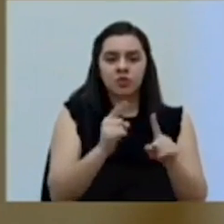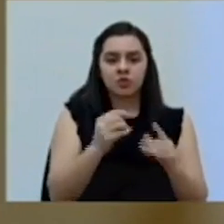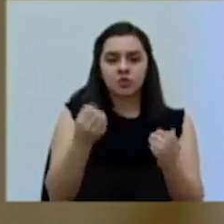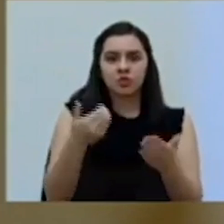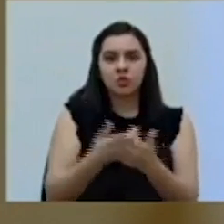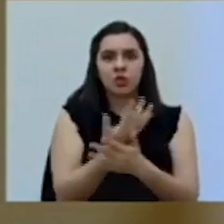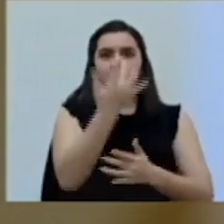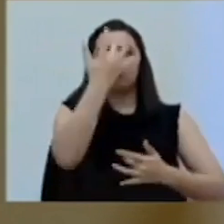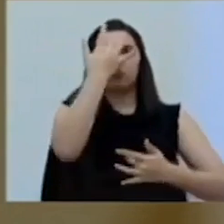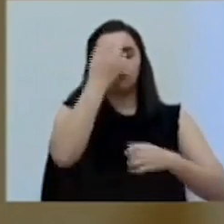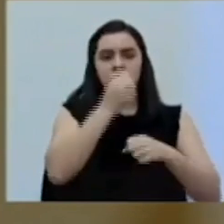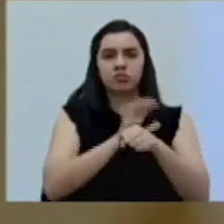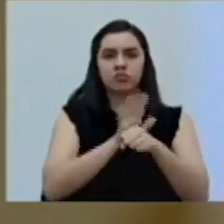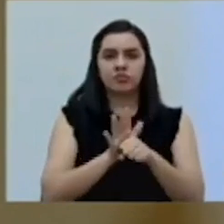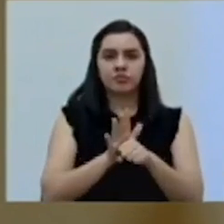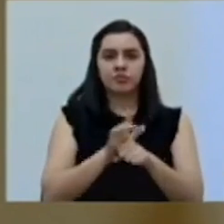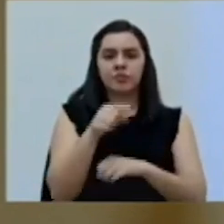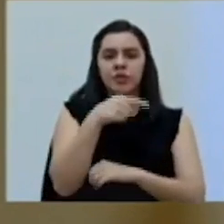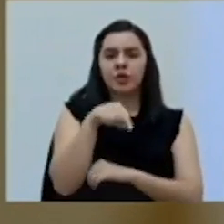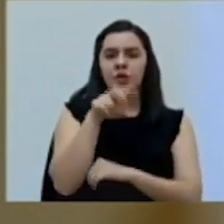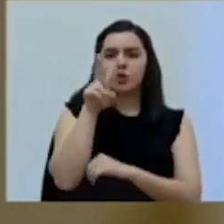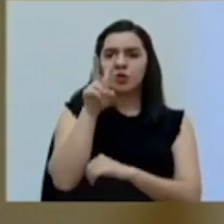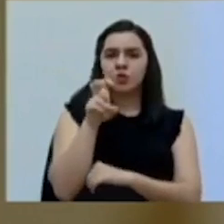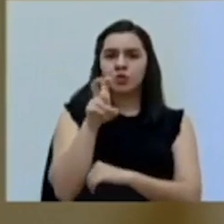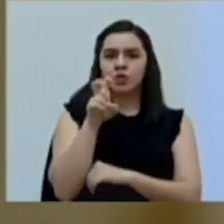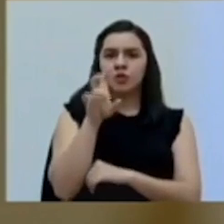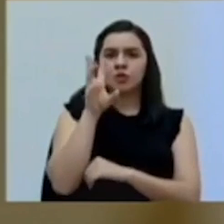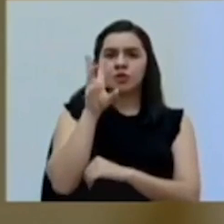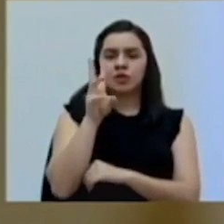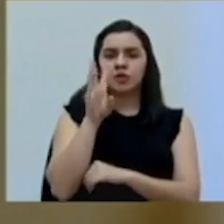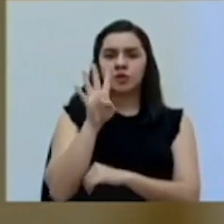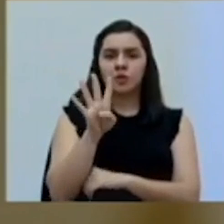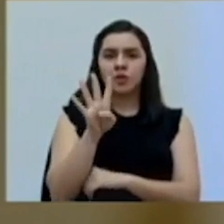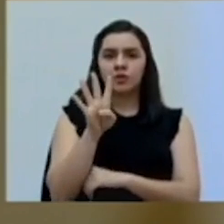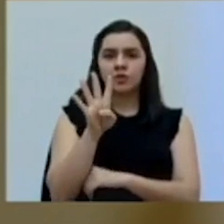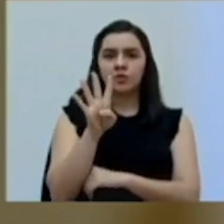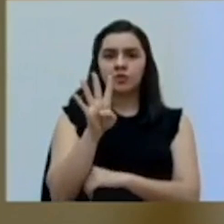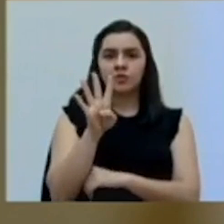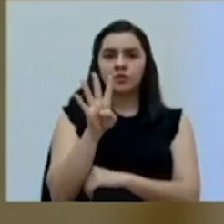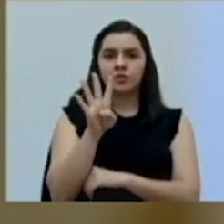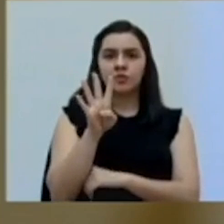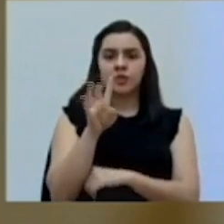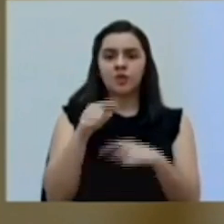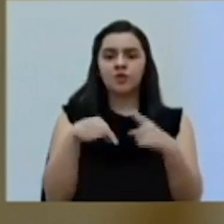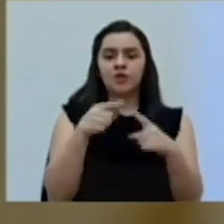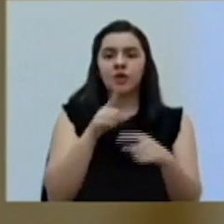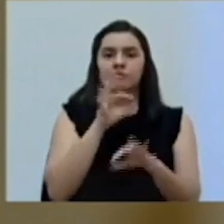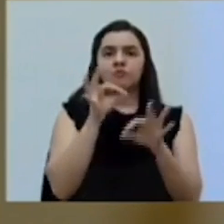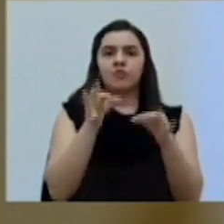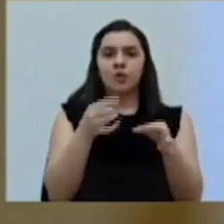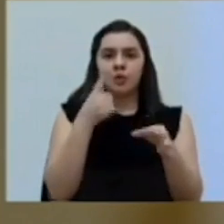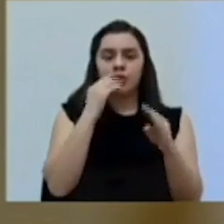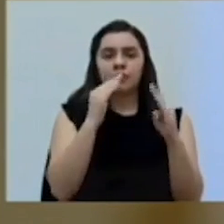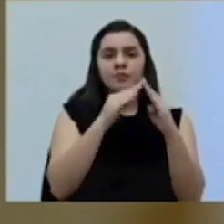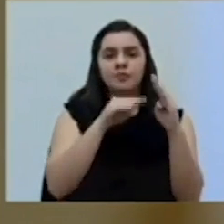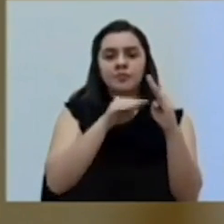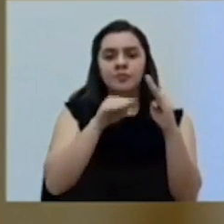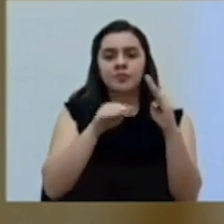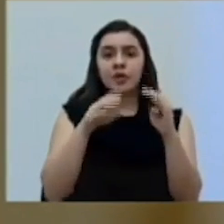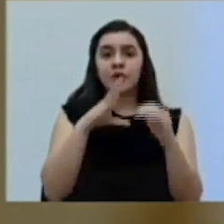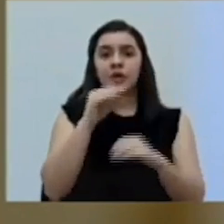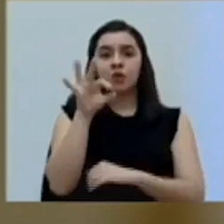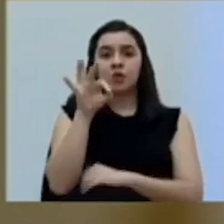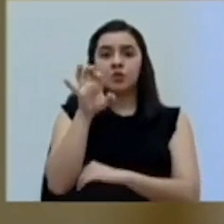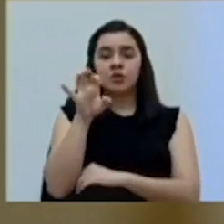de COVID-19. De estos, 264 fueron confirmados por nexo epidemiológico y